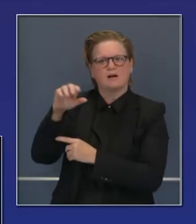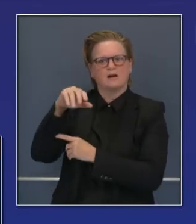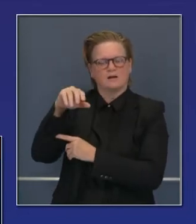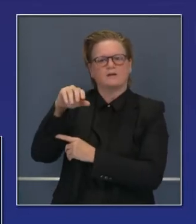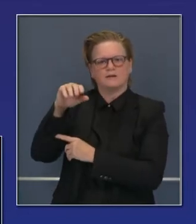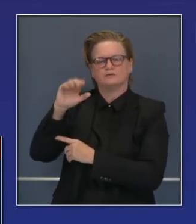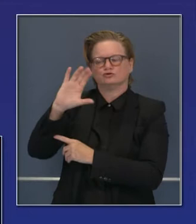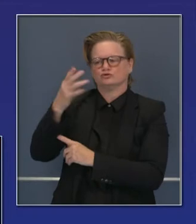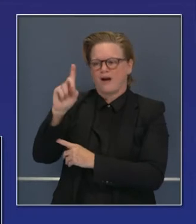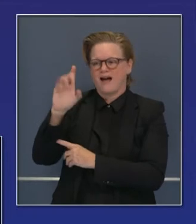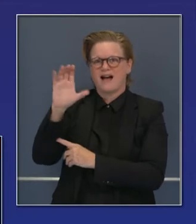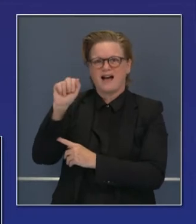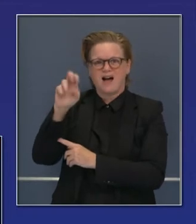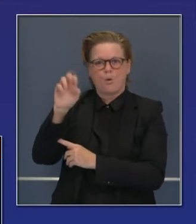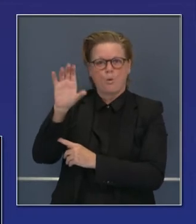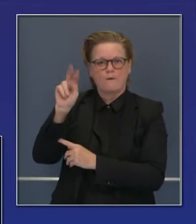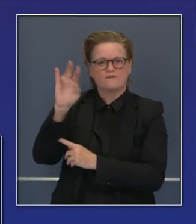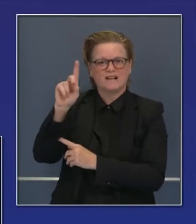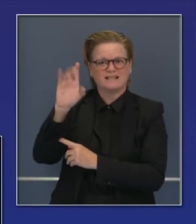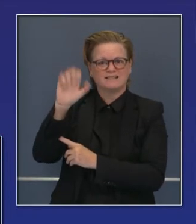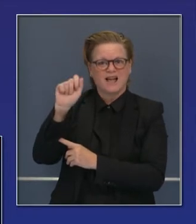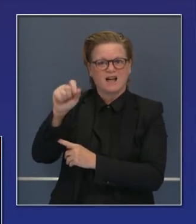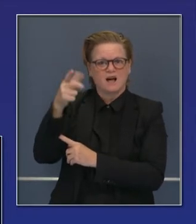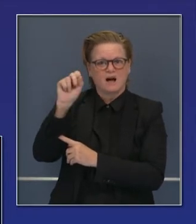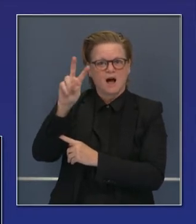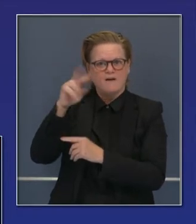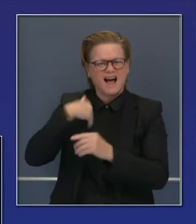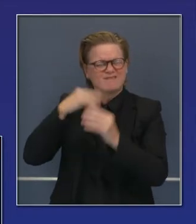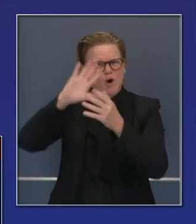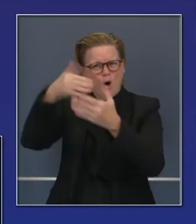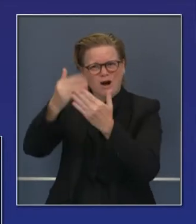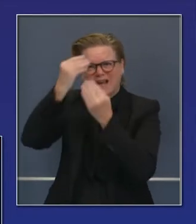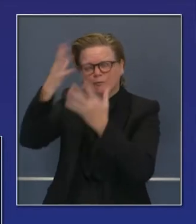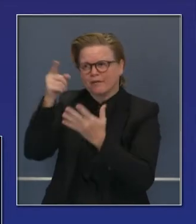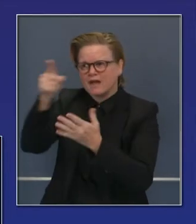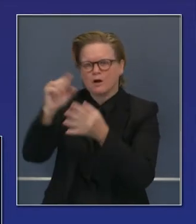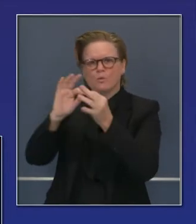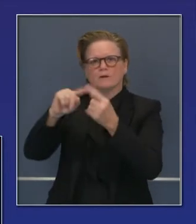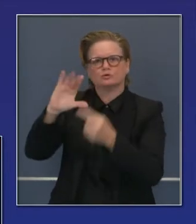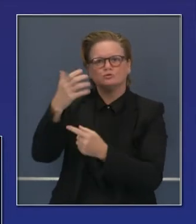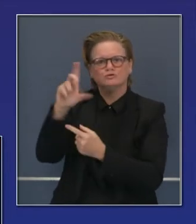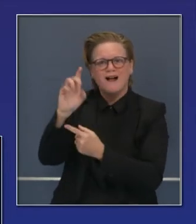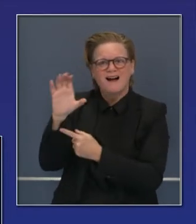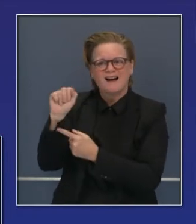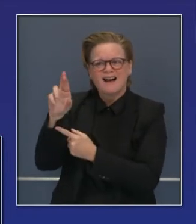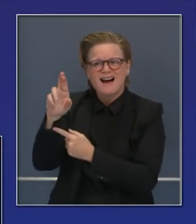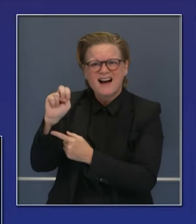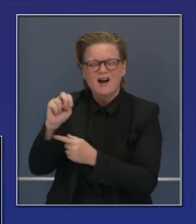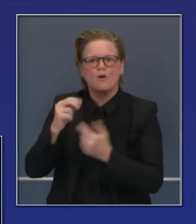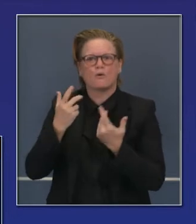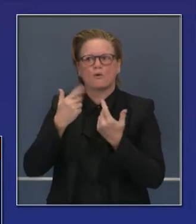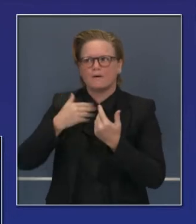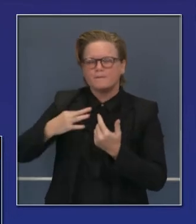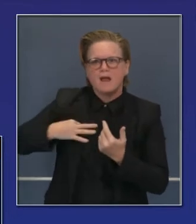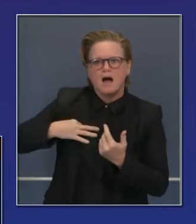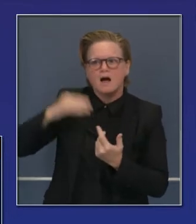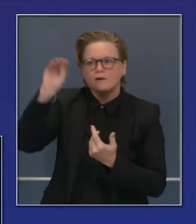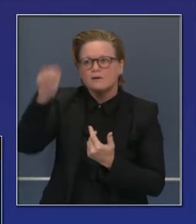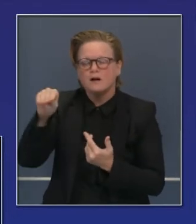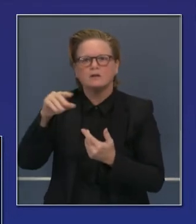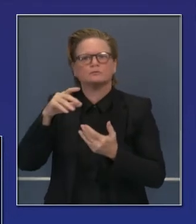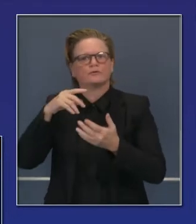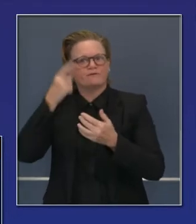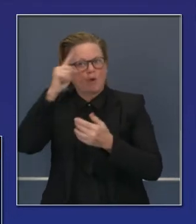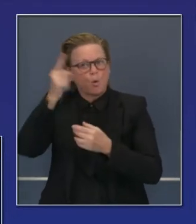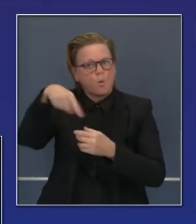abajo de la transparencia, mychildcare.ca.gov, un portal para recibir más apoyo para trabajadores esenciales, en